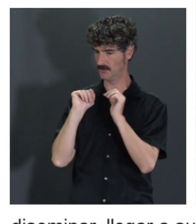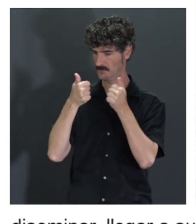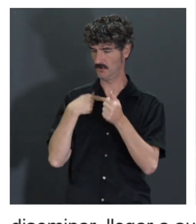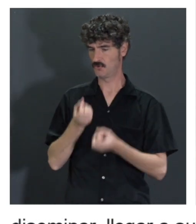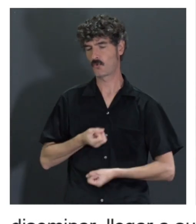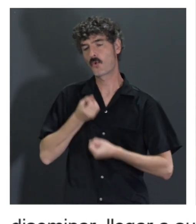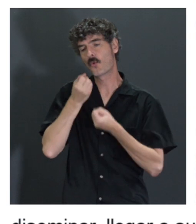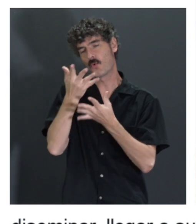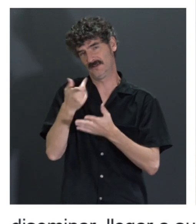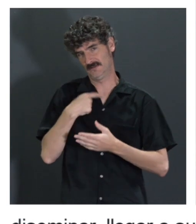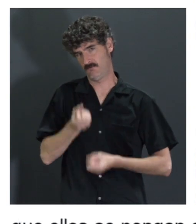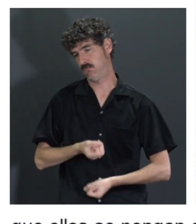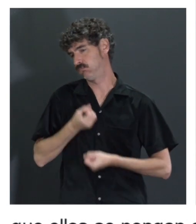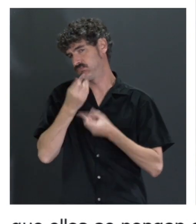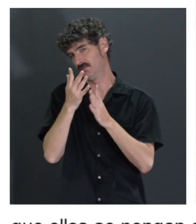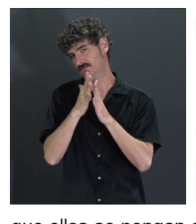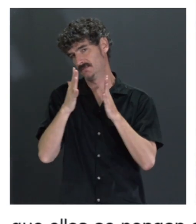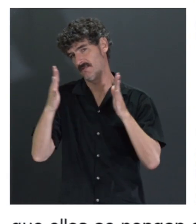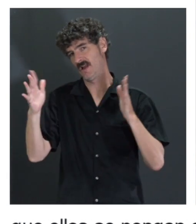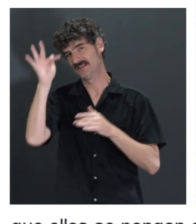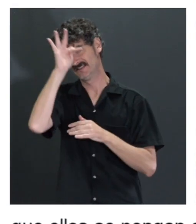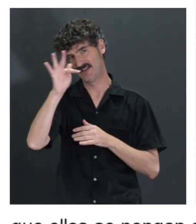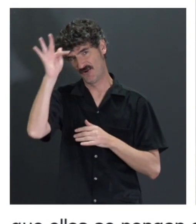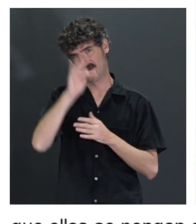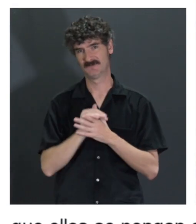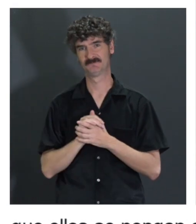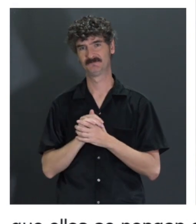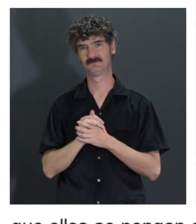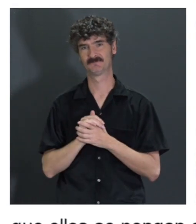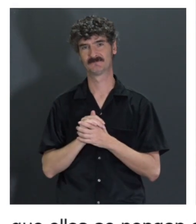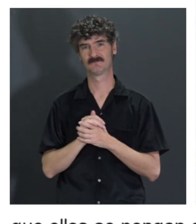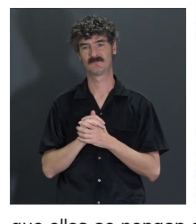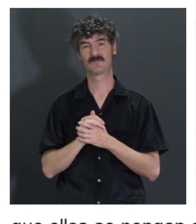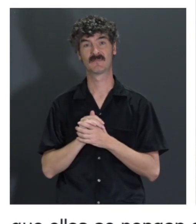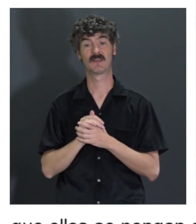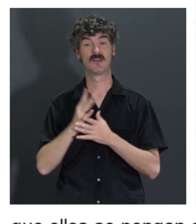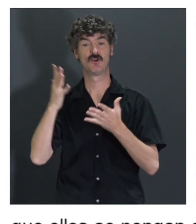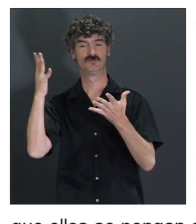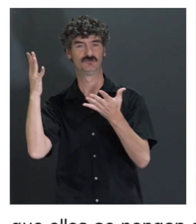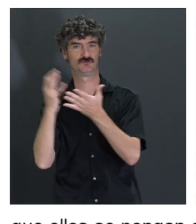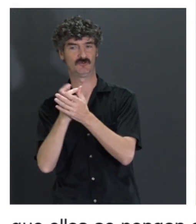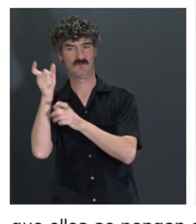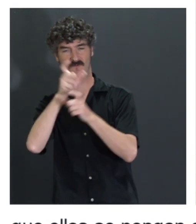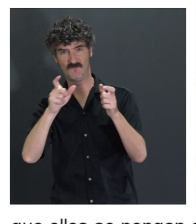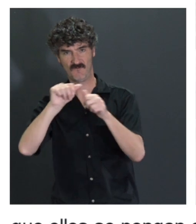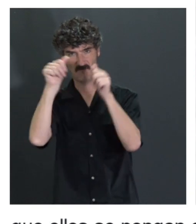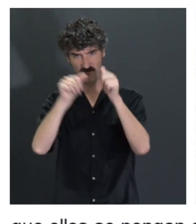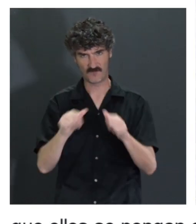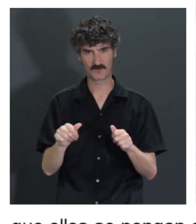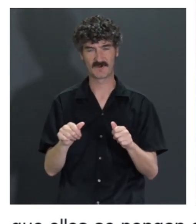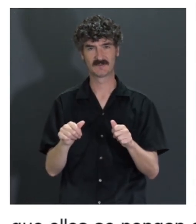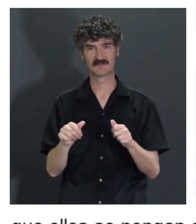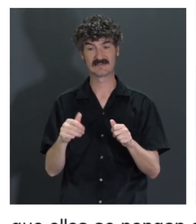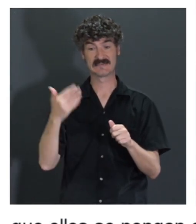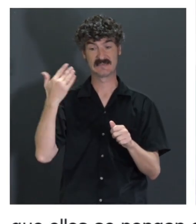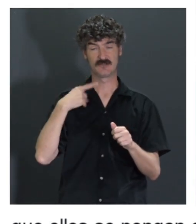les cuento yo todo mi rollo, ¿no? Ya más teórico de todas las estándares que Brayson conoce bien y todo este lío. Pero ya